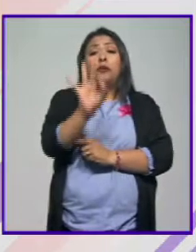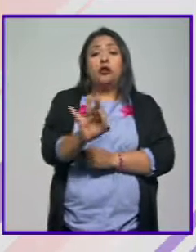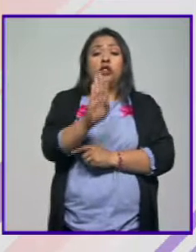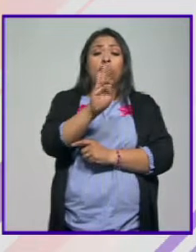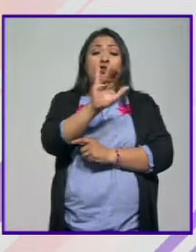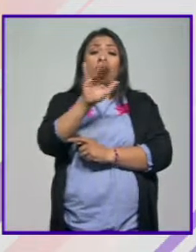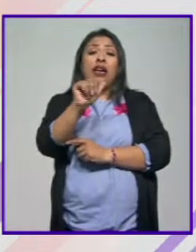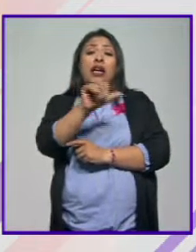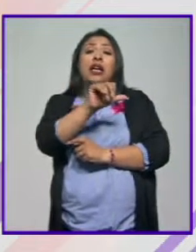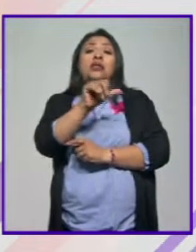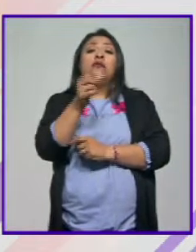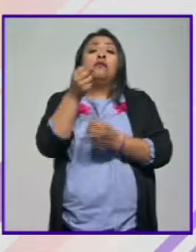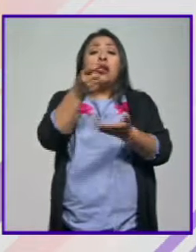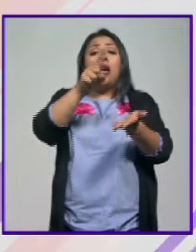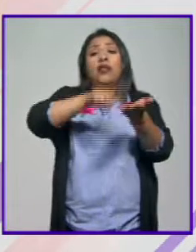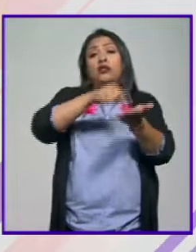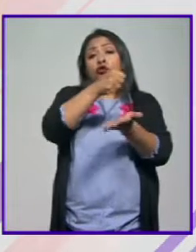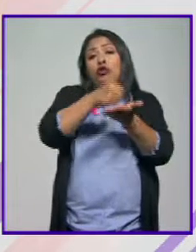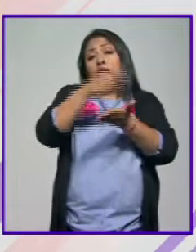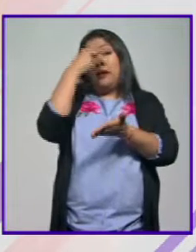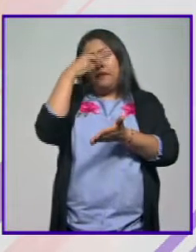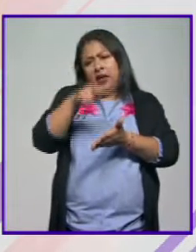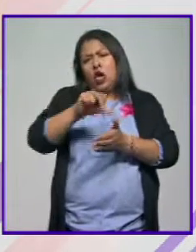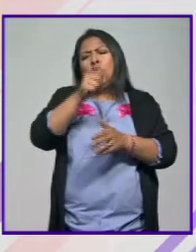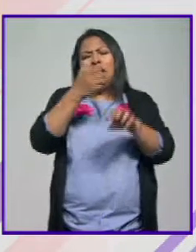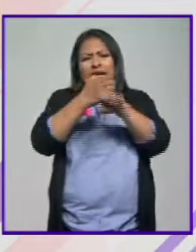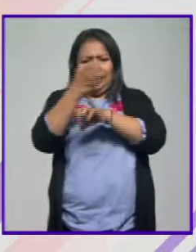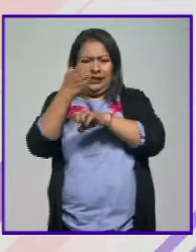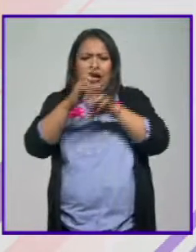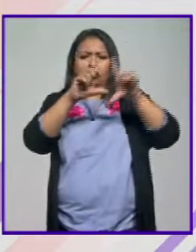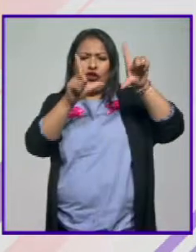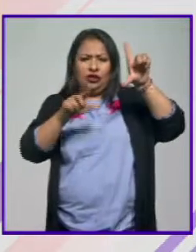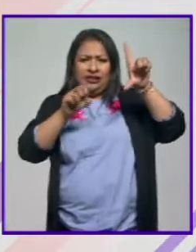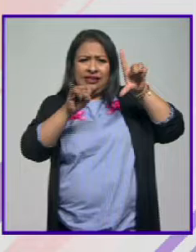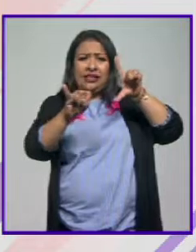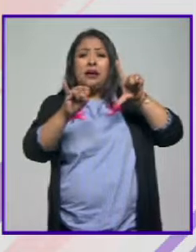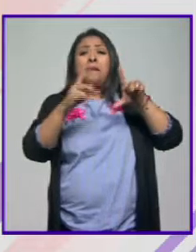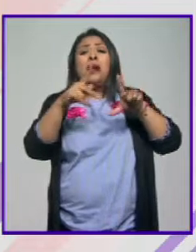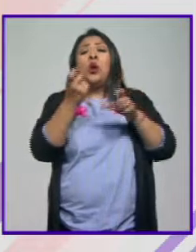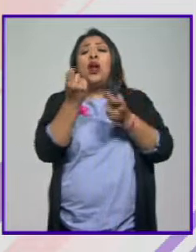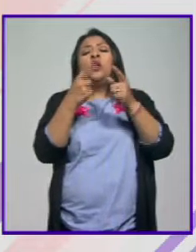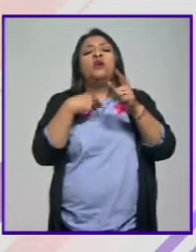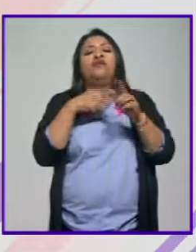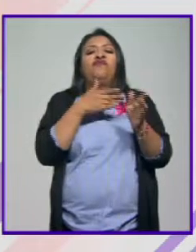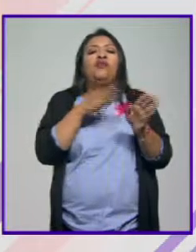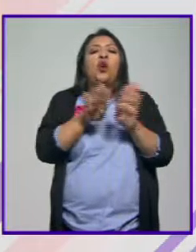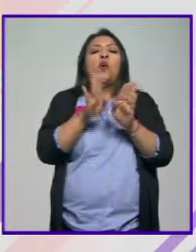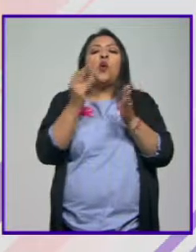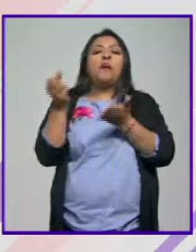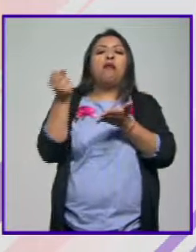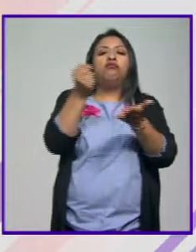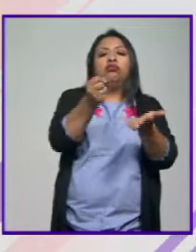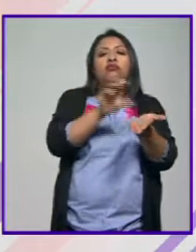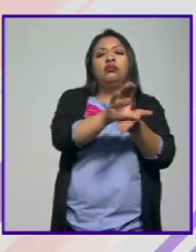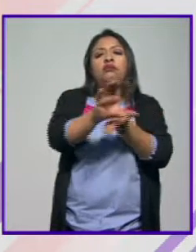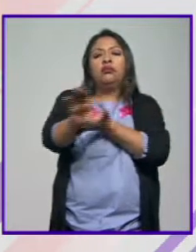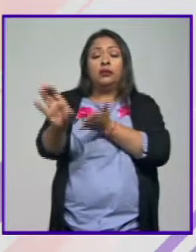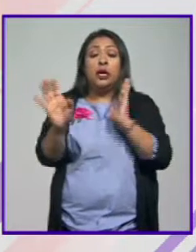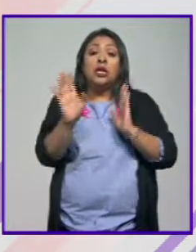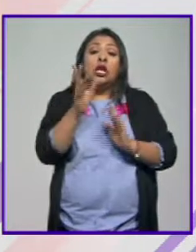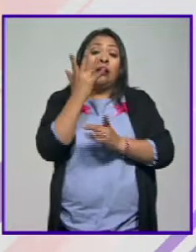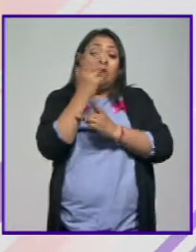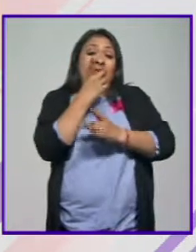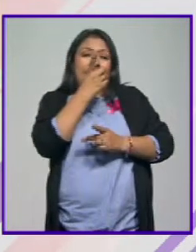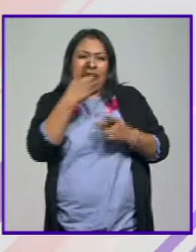las becas se otorgaban en la Ciudad de México y otros estados de la República se quedaban fuera de este presupuesto. Entonces, lo que